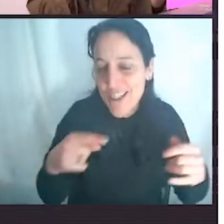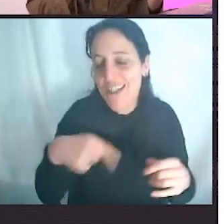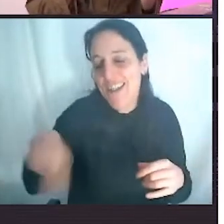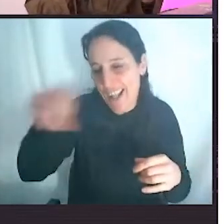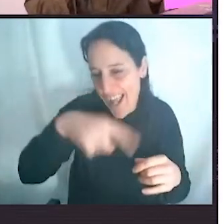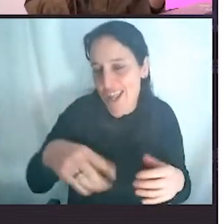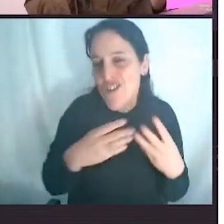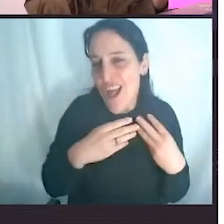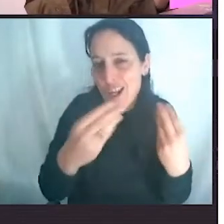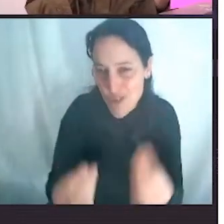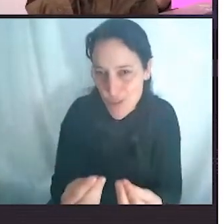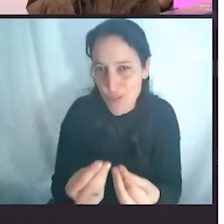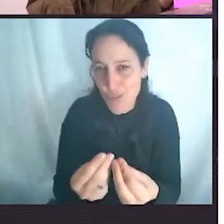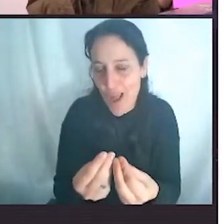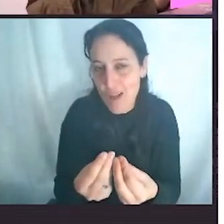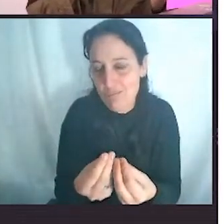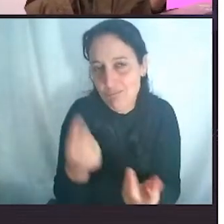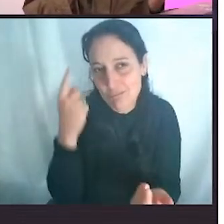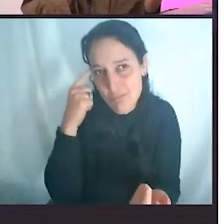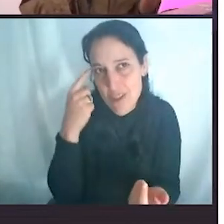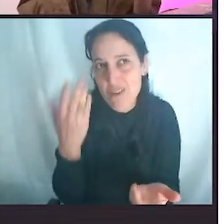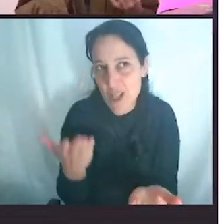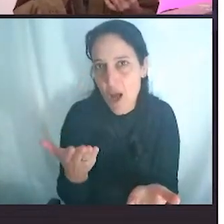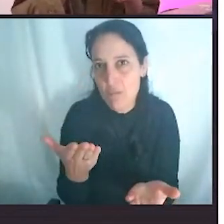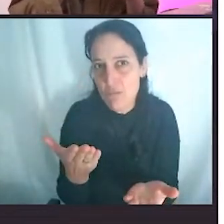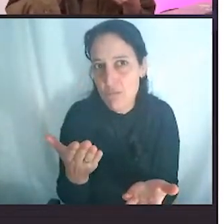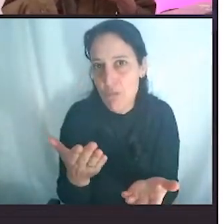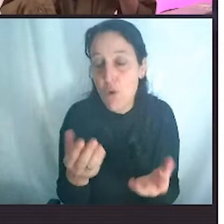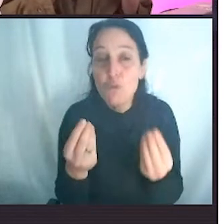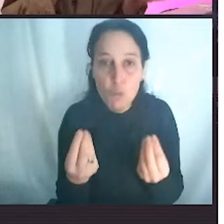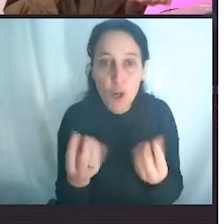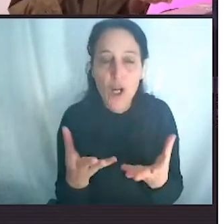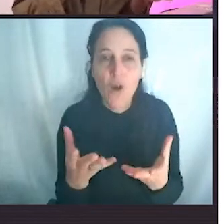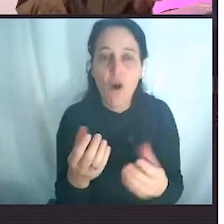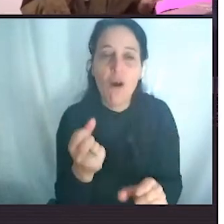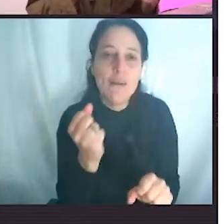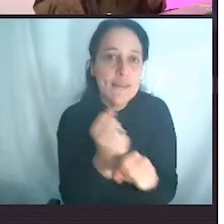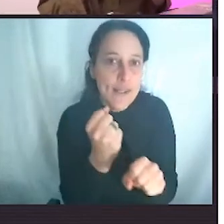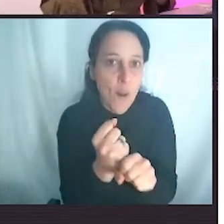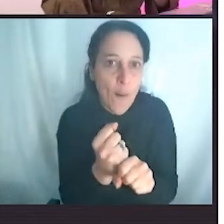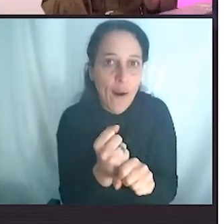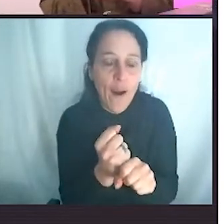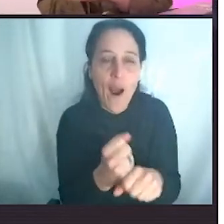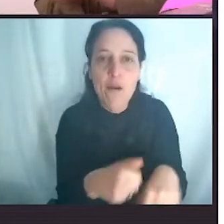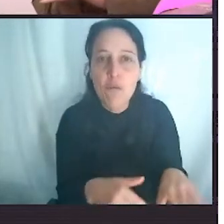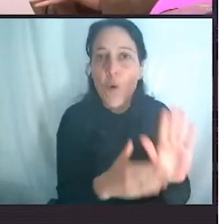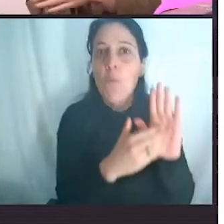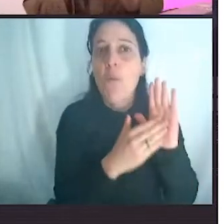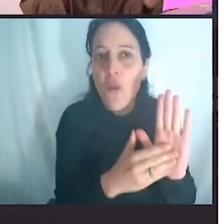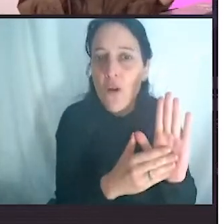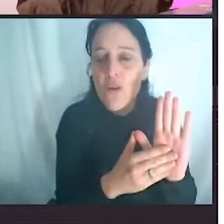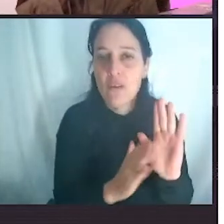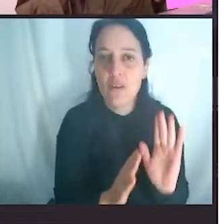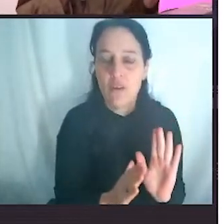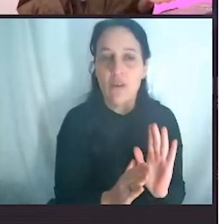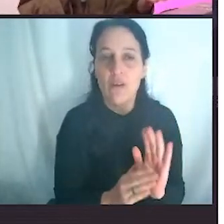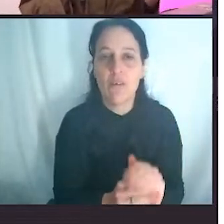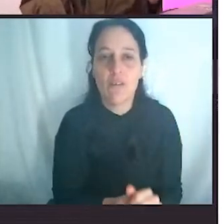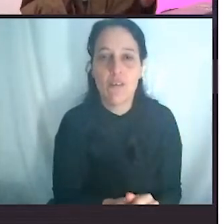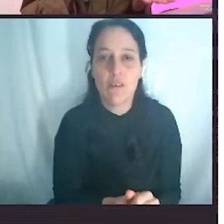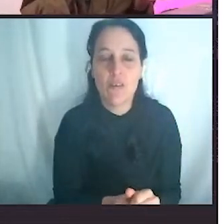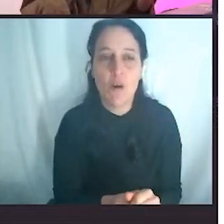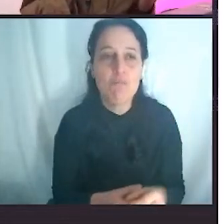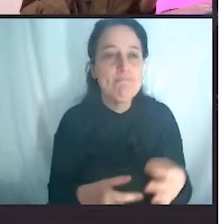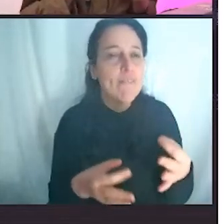camino para multiplicar nuestros esfuerzos es trabajar con un modelo de certificación. Y ahí lo que hicimos fue analizar las certificaciones